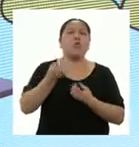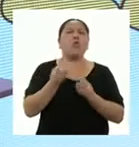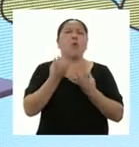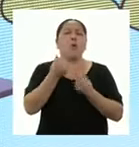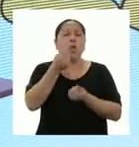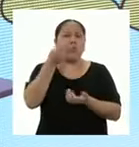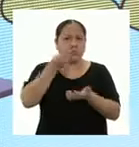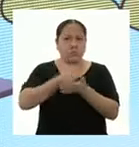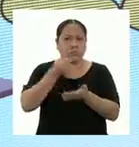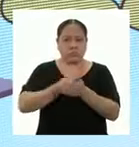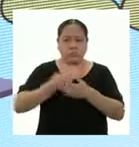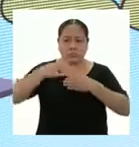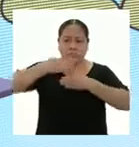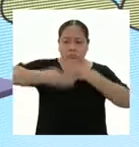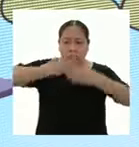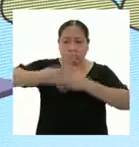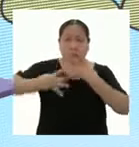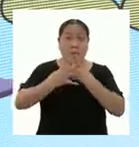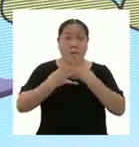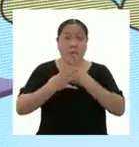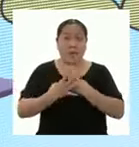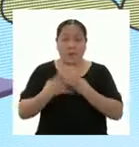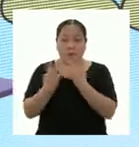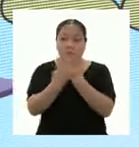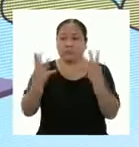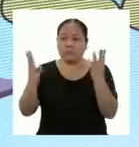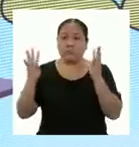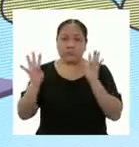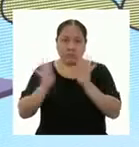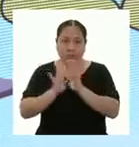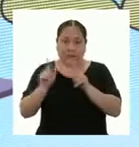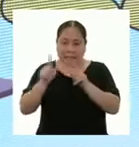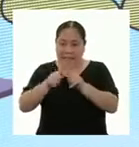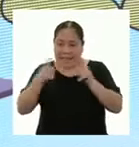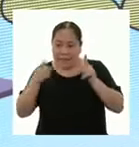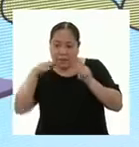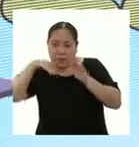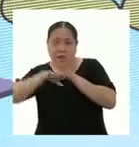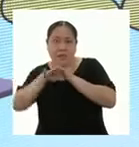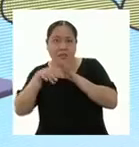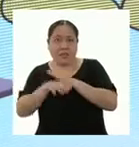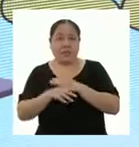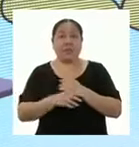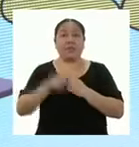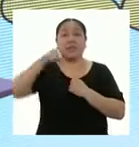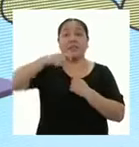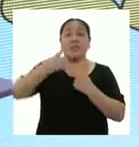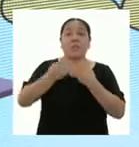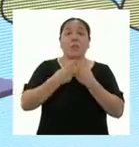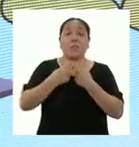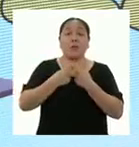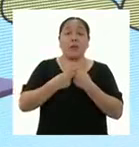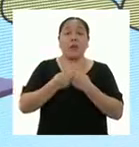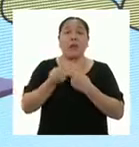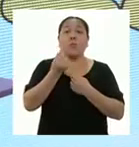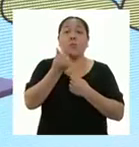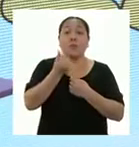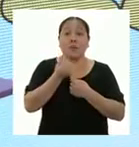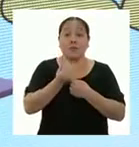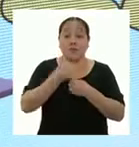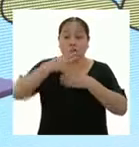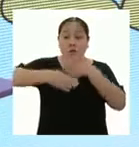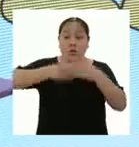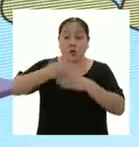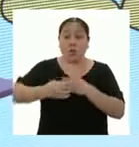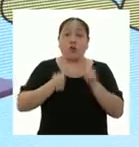los rollos de malla para acercar todo su terreno dejando libre la entrada. Para hacerlo, multiplicamos el precio de un rollo por el número